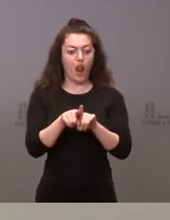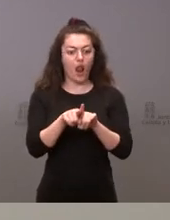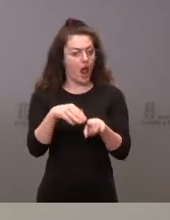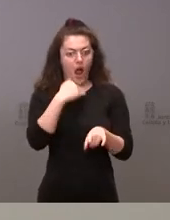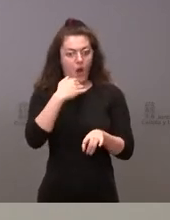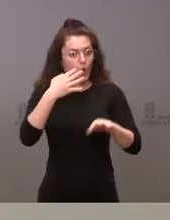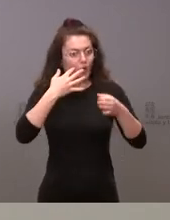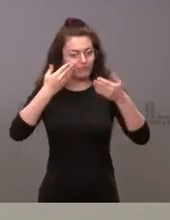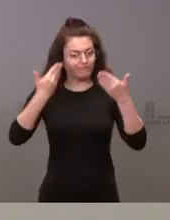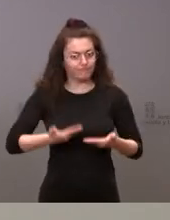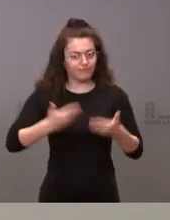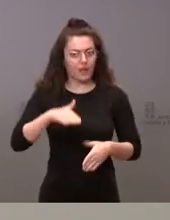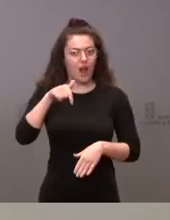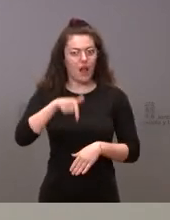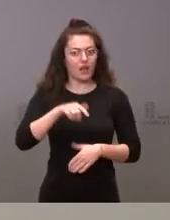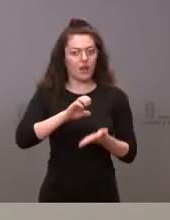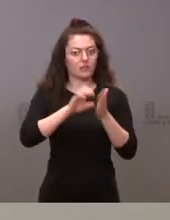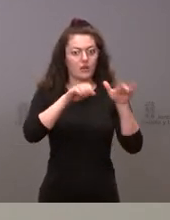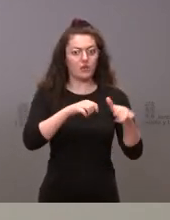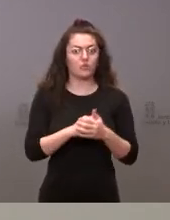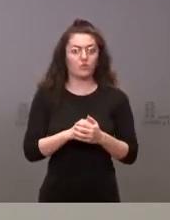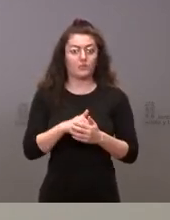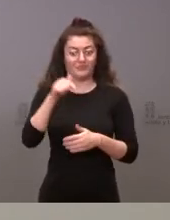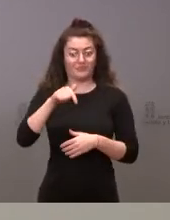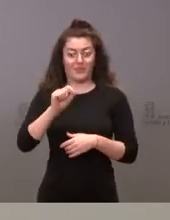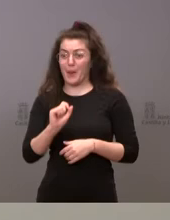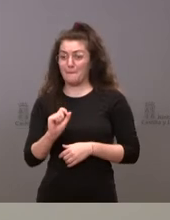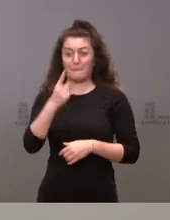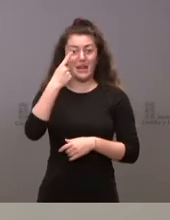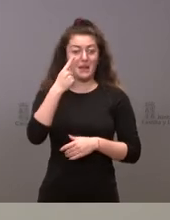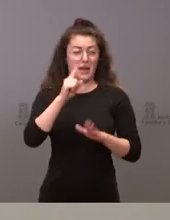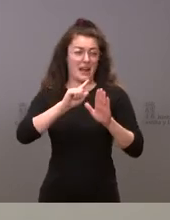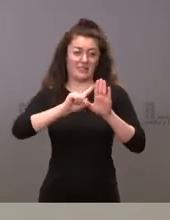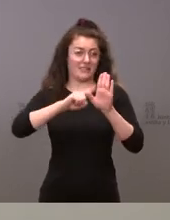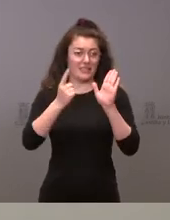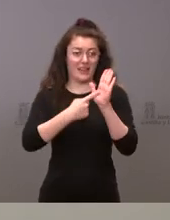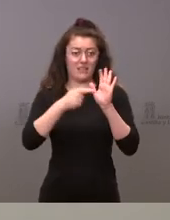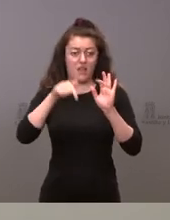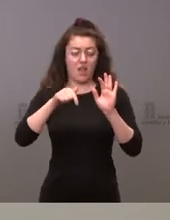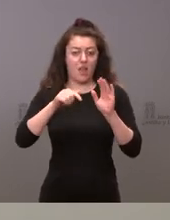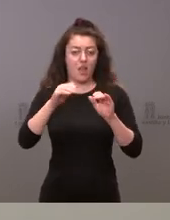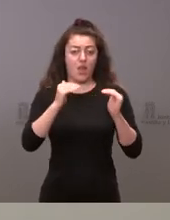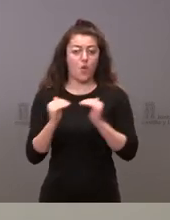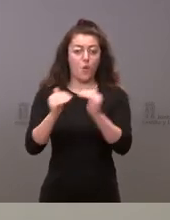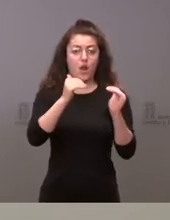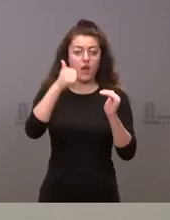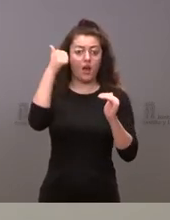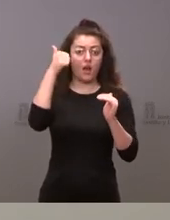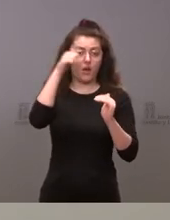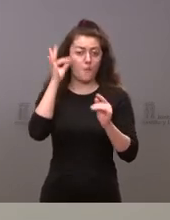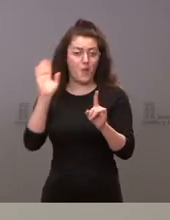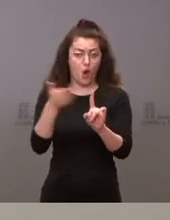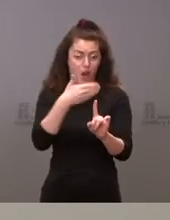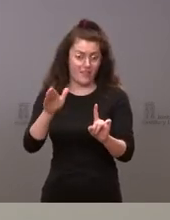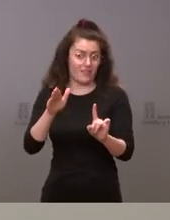no en vano teníamos una de las primeras leyes de igualdad de género y de protección de la violencia de género de todo el